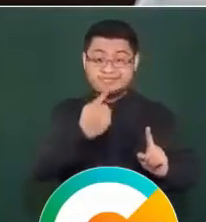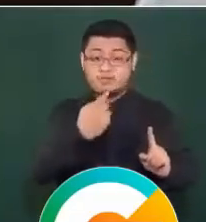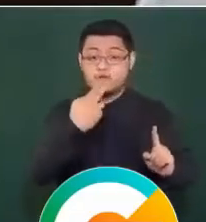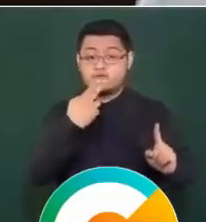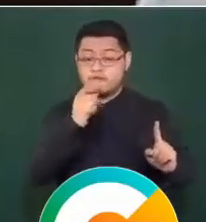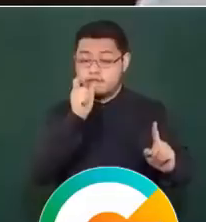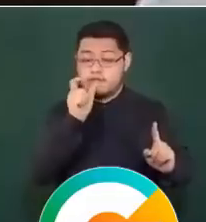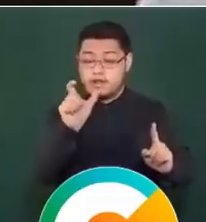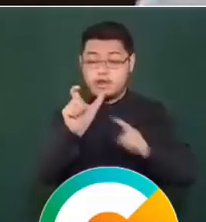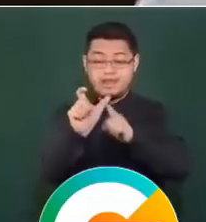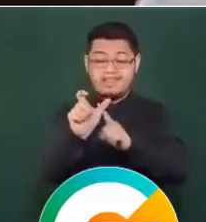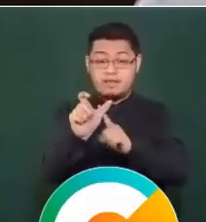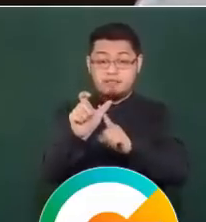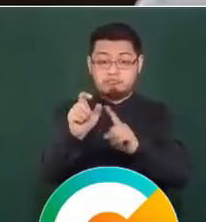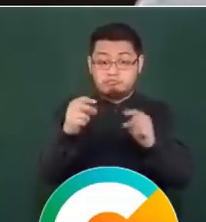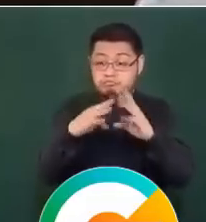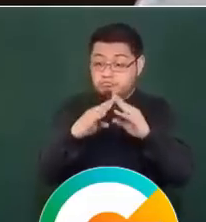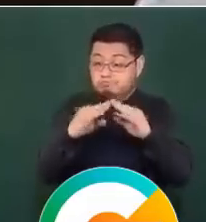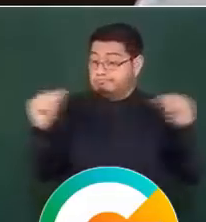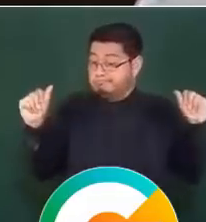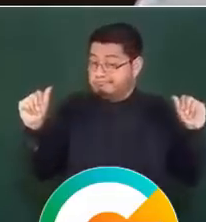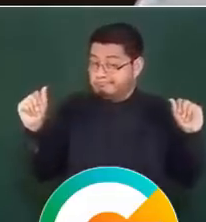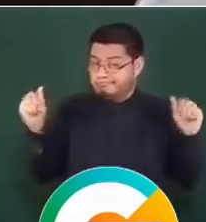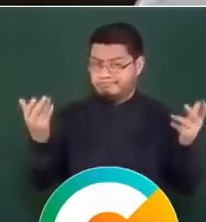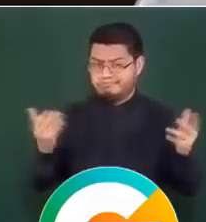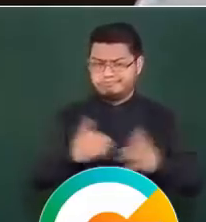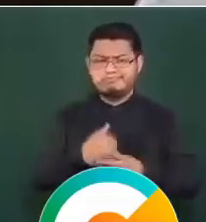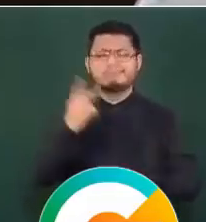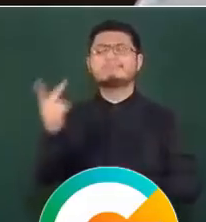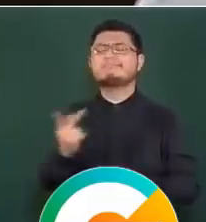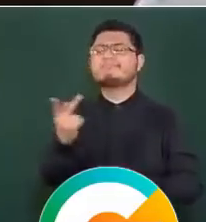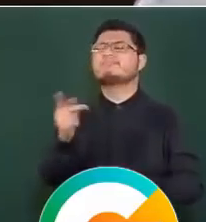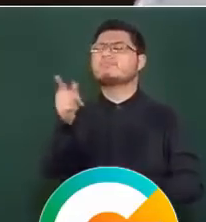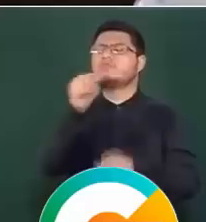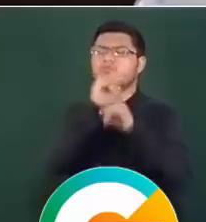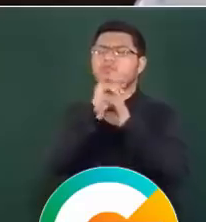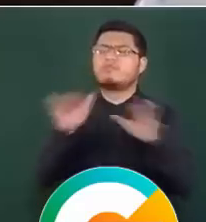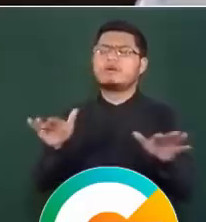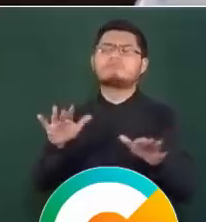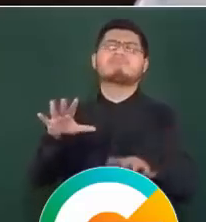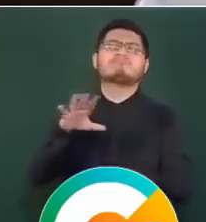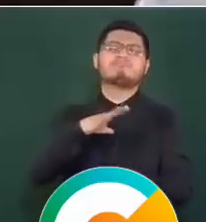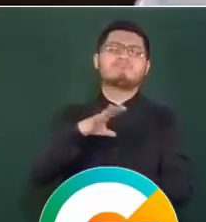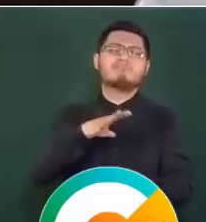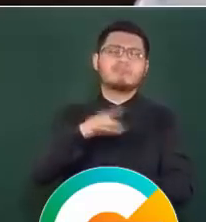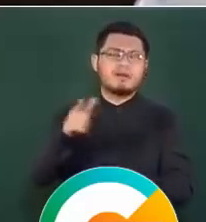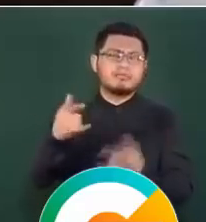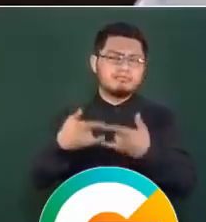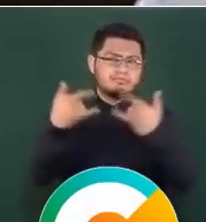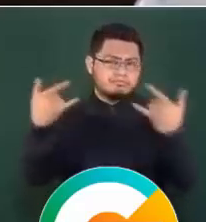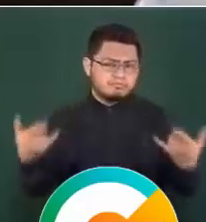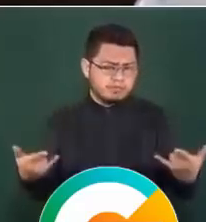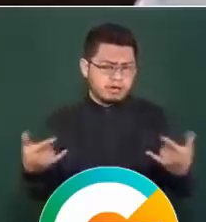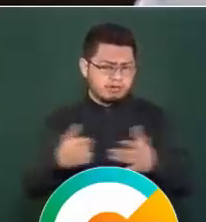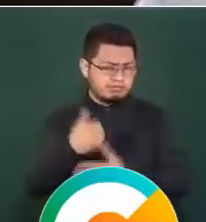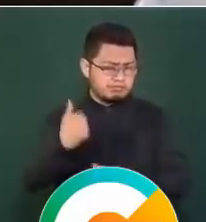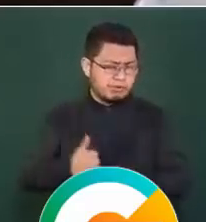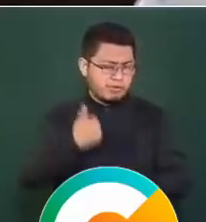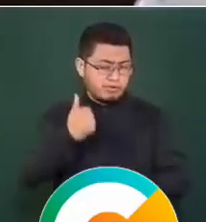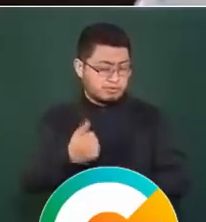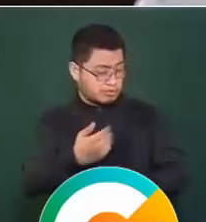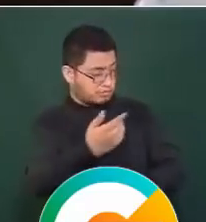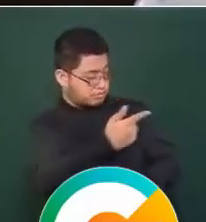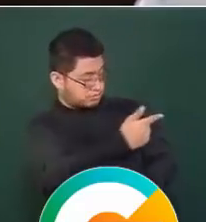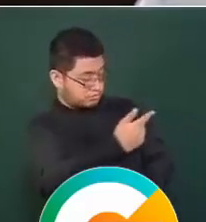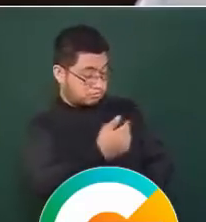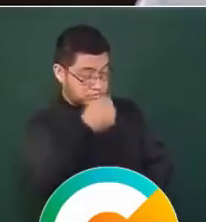desaparecido, así lo mencionan sus familiares. Preguntarle, presidente, qué información tiene sobre este caso, también aprovechando que está presente la